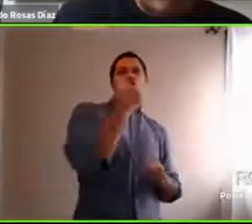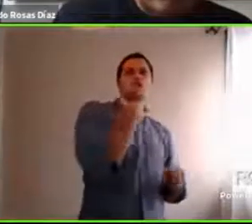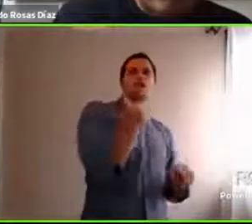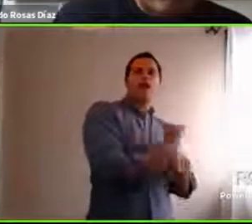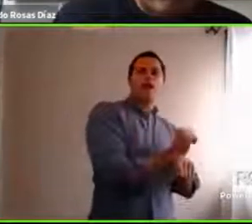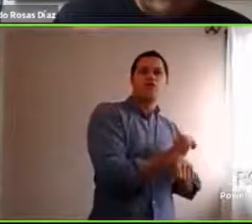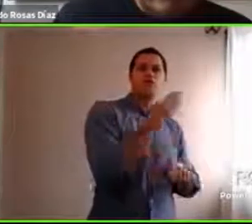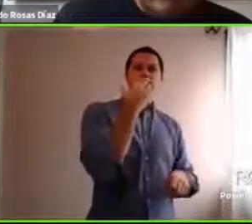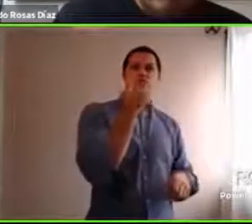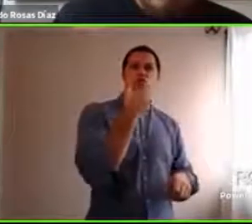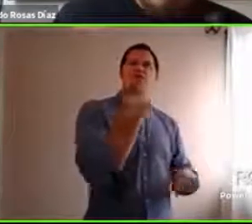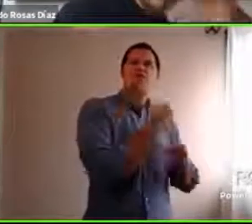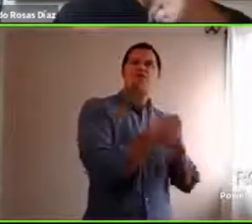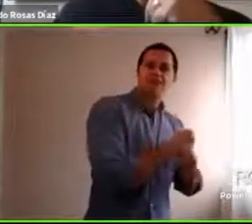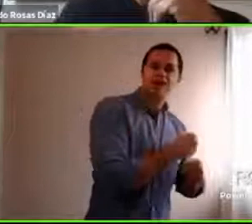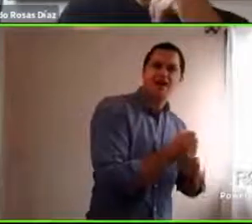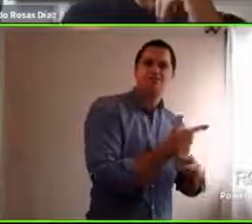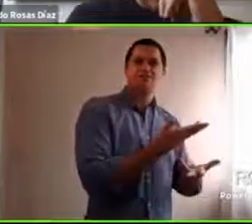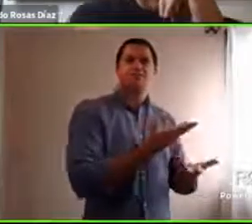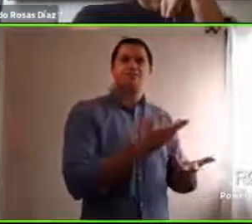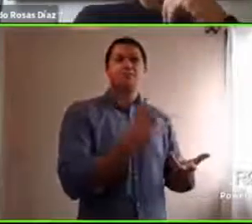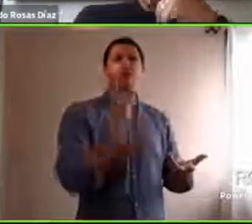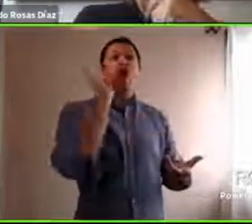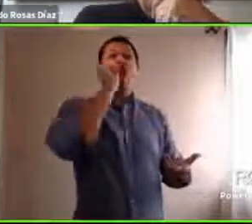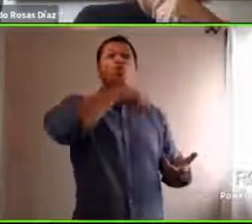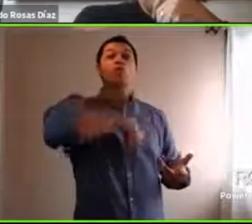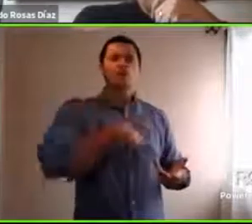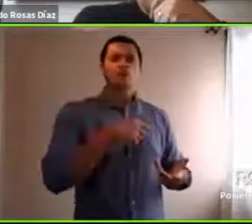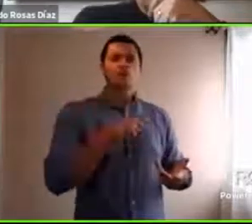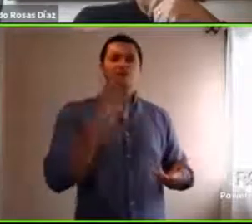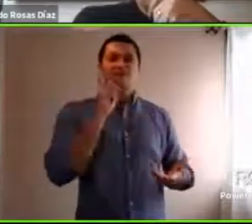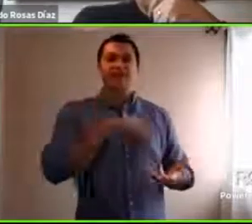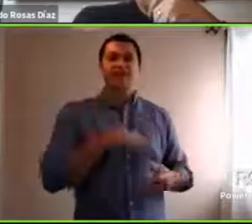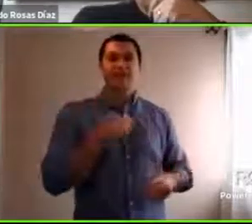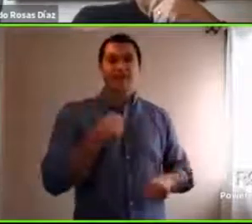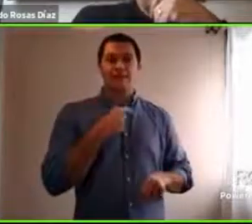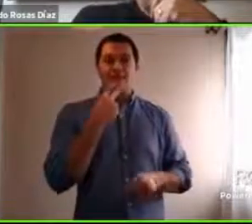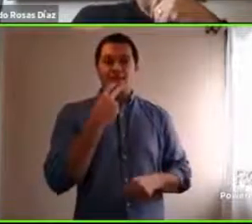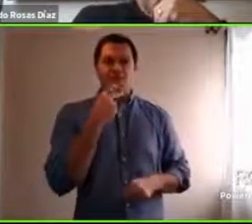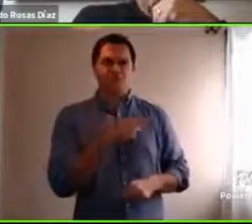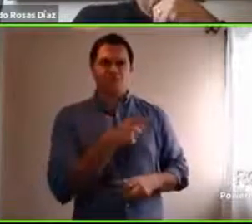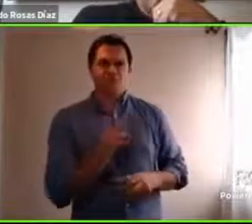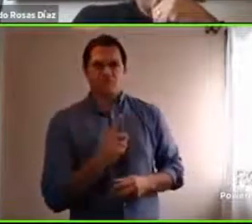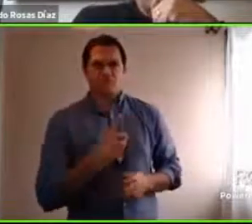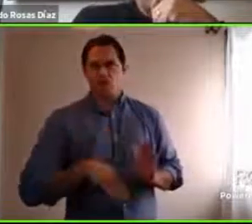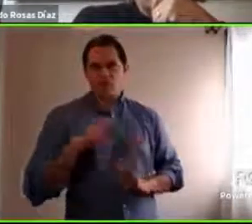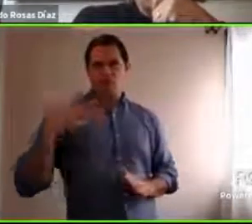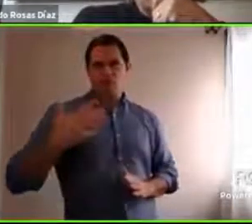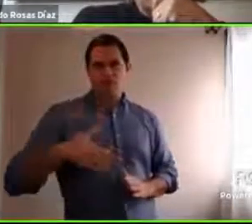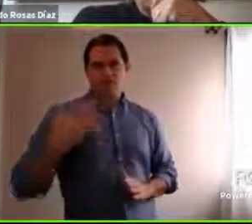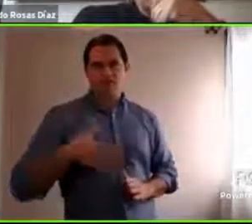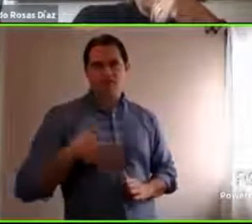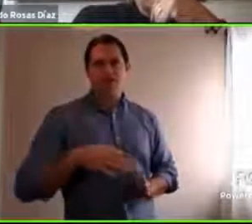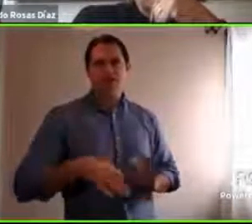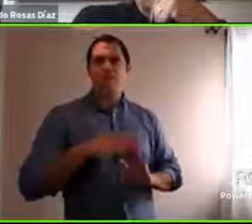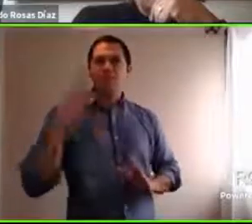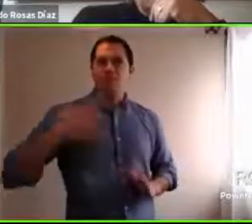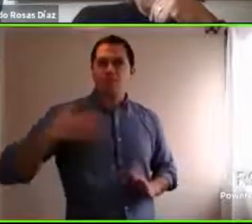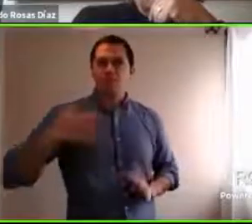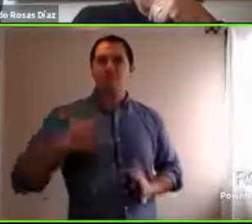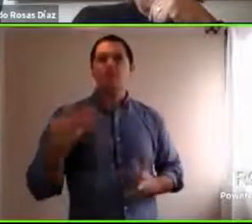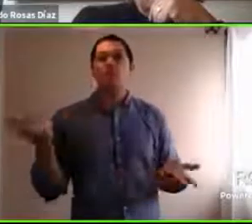no es lo que nos va a importar al final de nuestros días sino bueno todo lo compartido con las personas que queremos